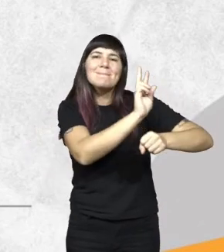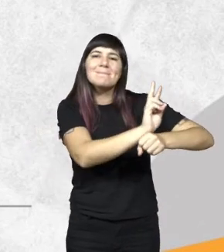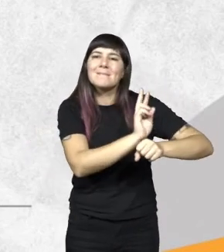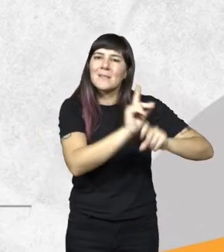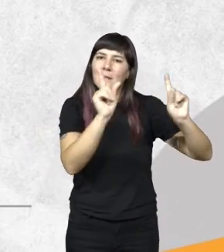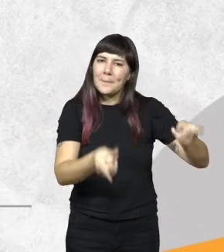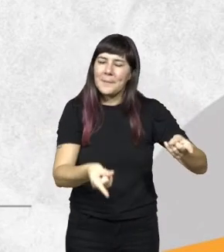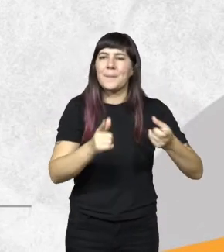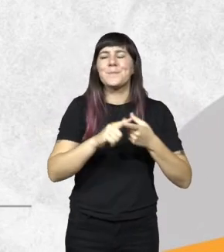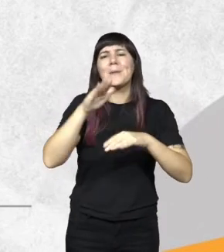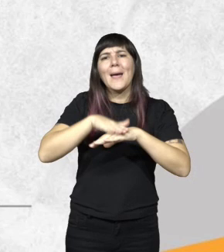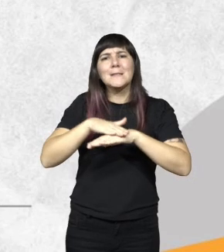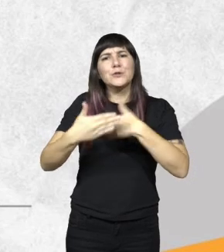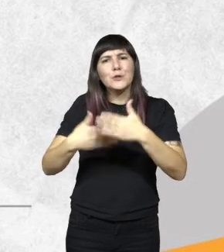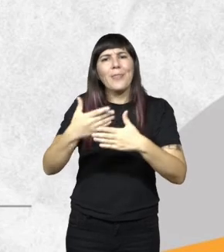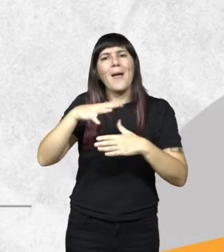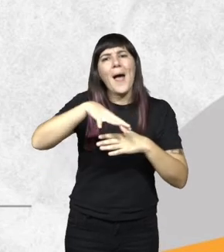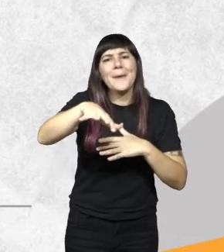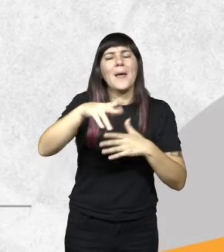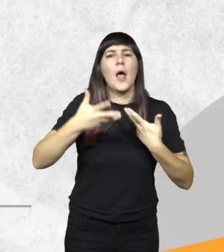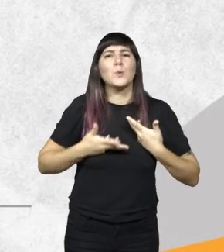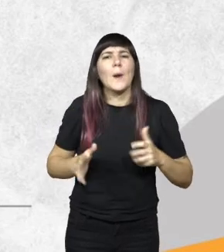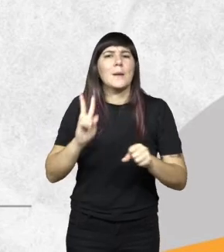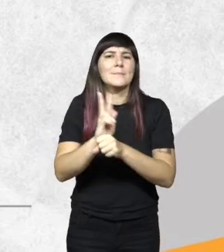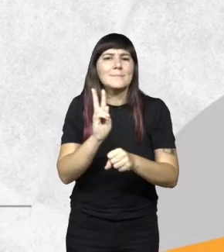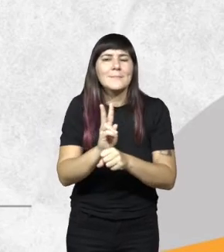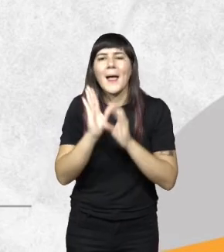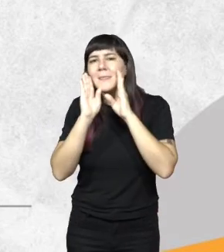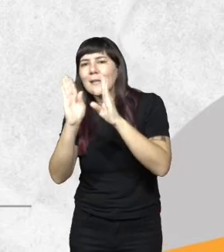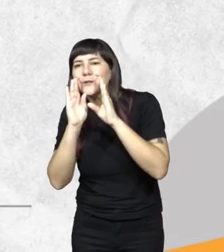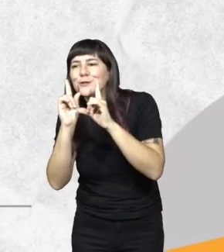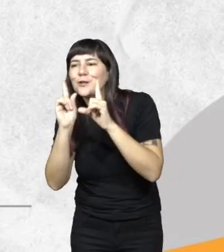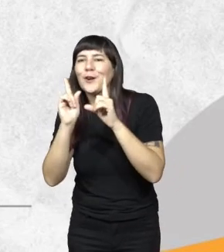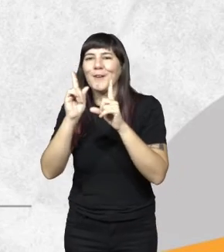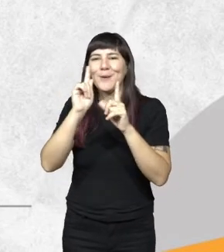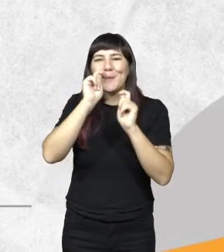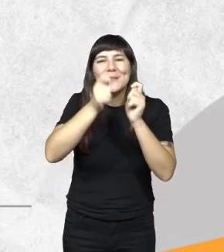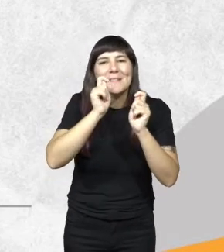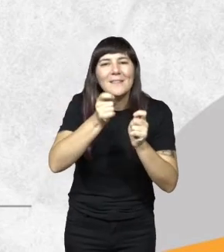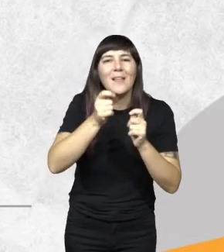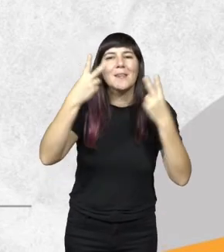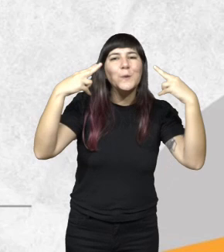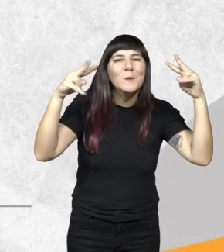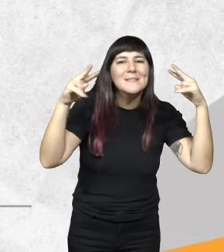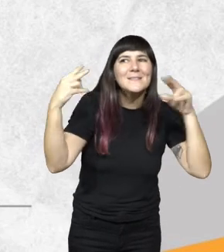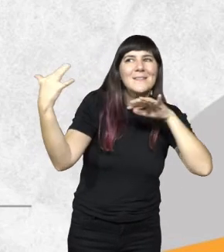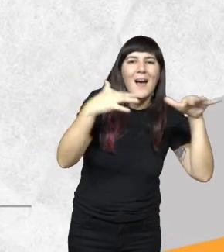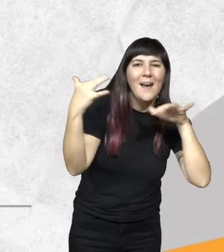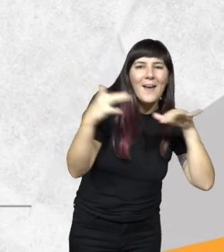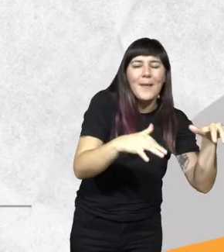cuestiones gestión de área natural protegida la atención a los visitantes a los turistas el monitoreo de la biodiversidad